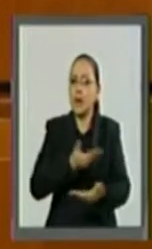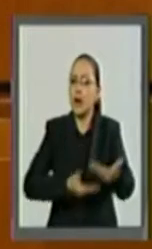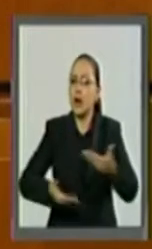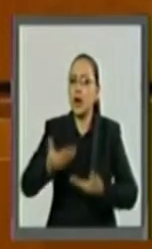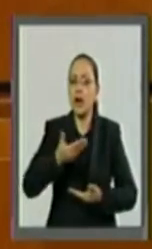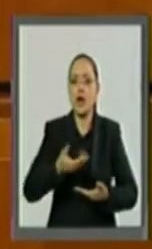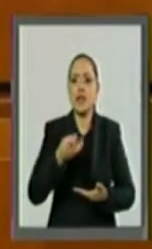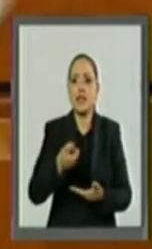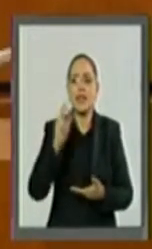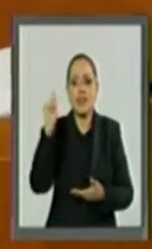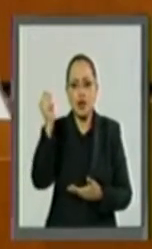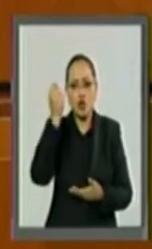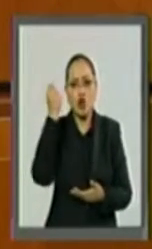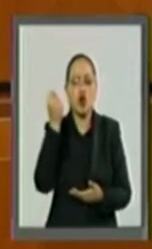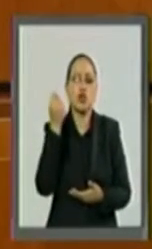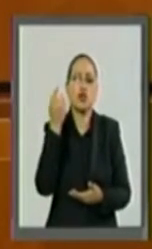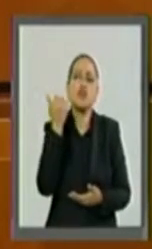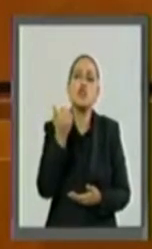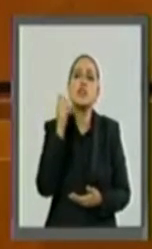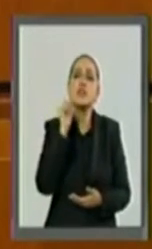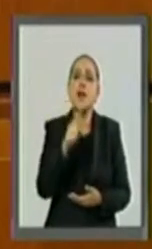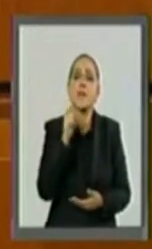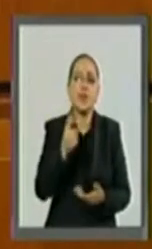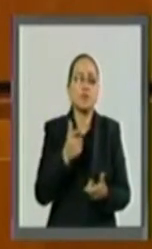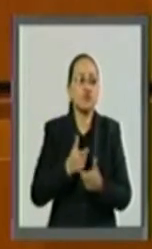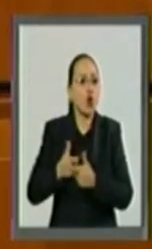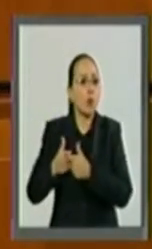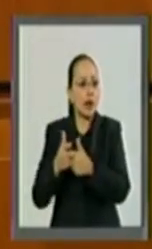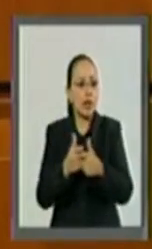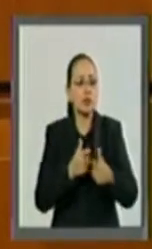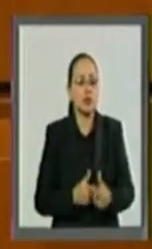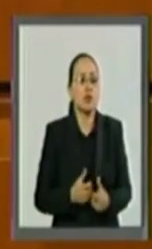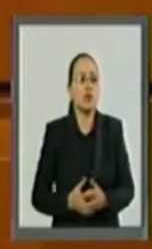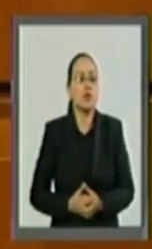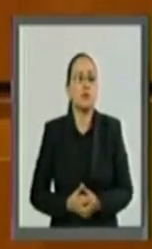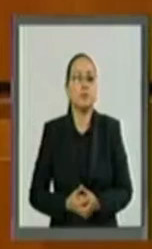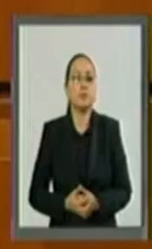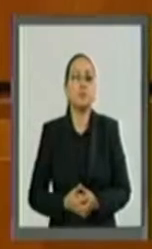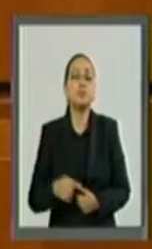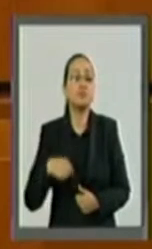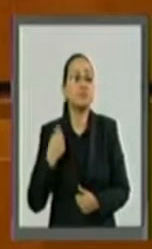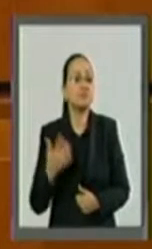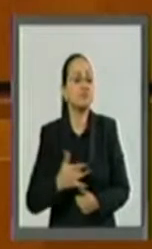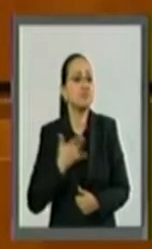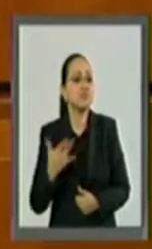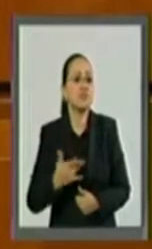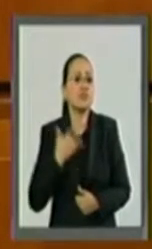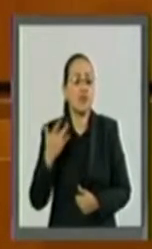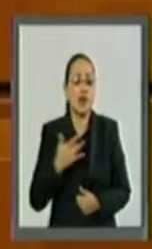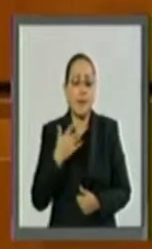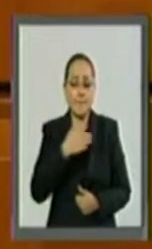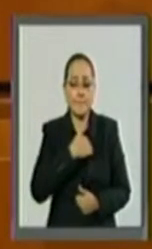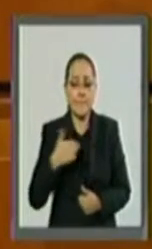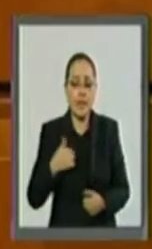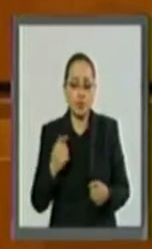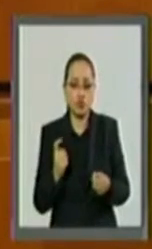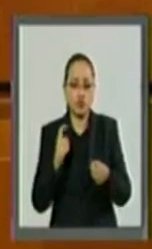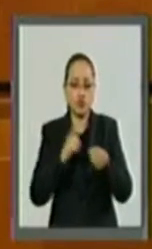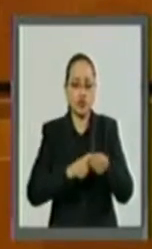tecnológico y también de cooperación. Estimamos que ser miembros del TPP